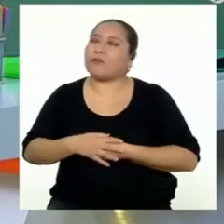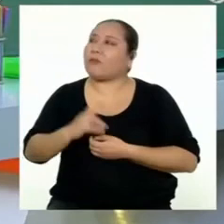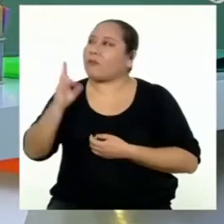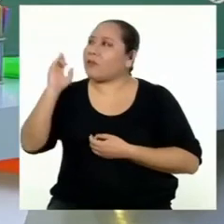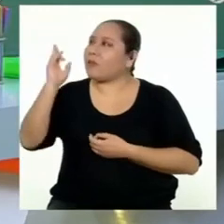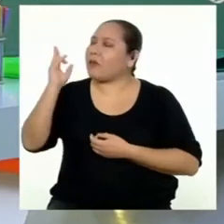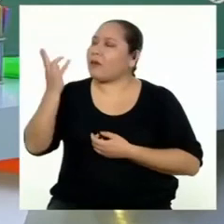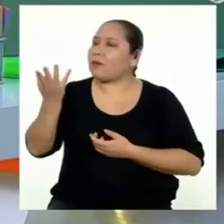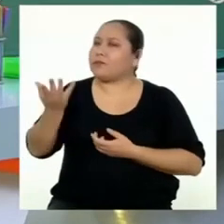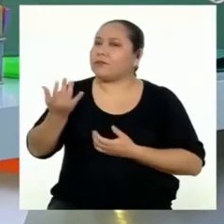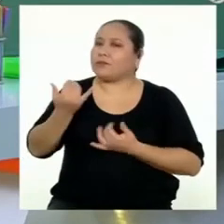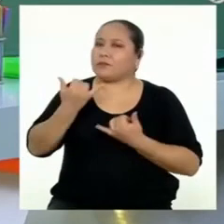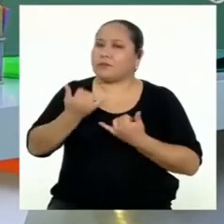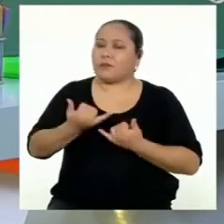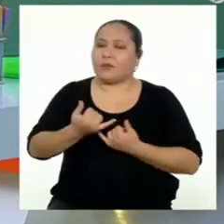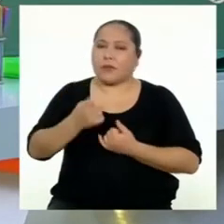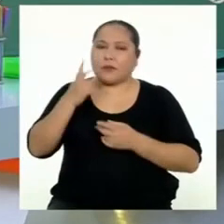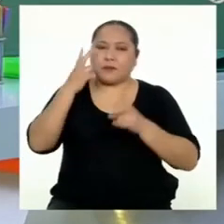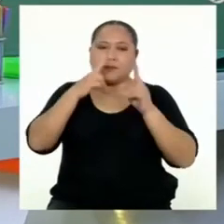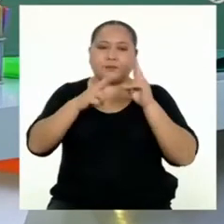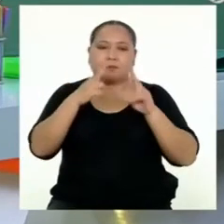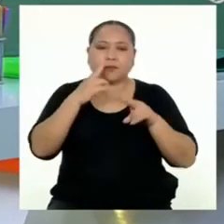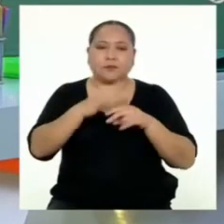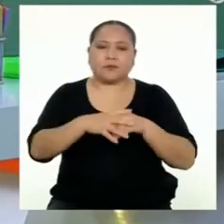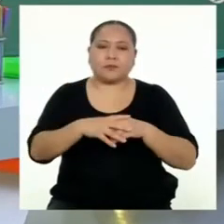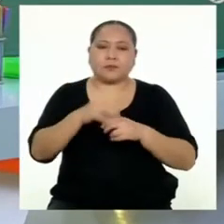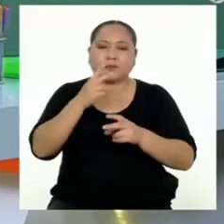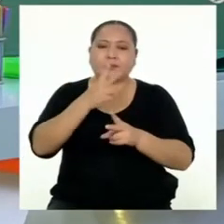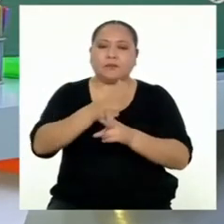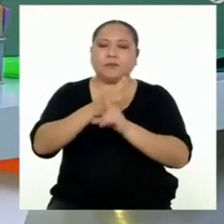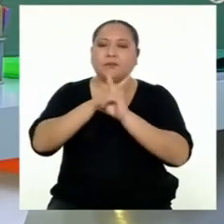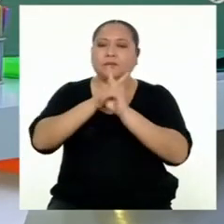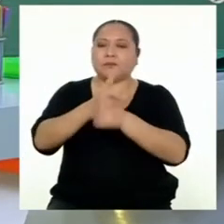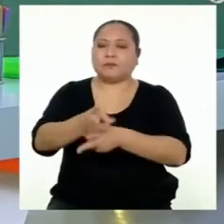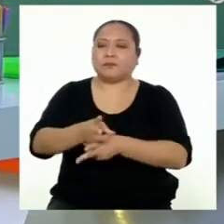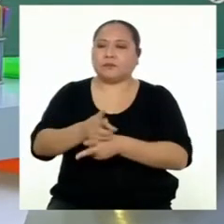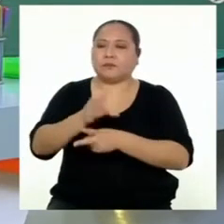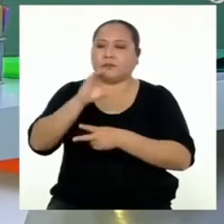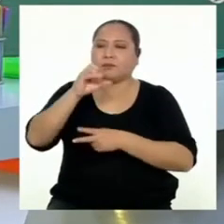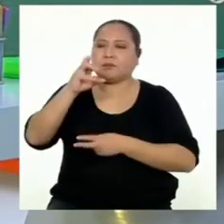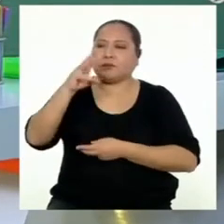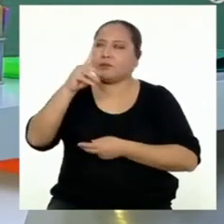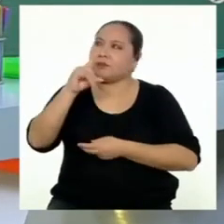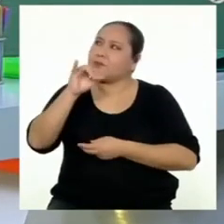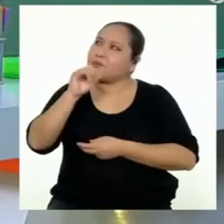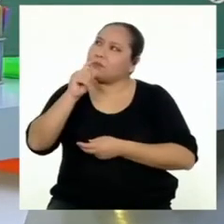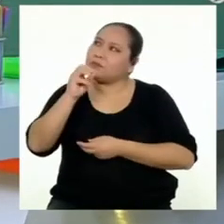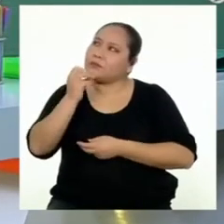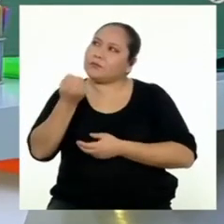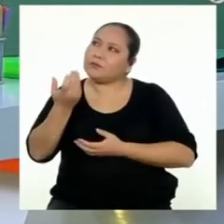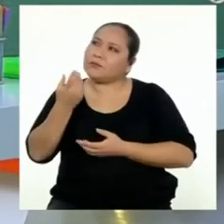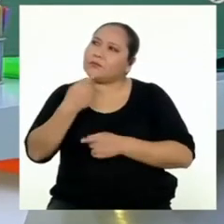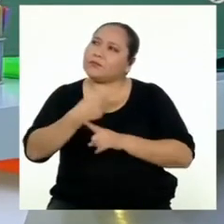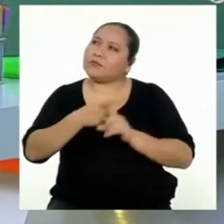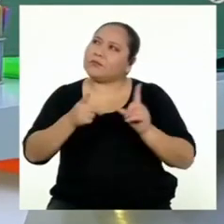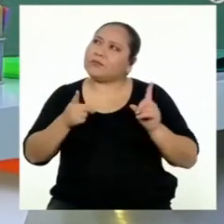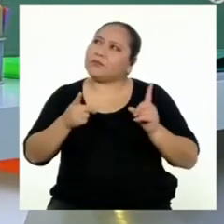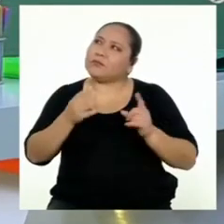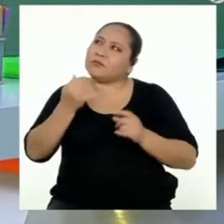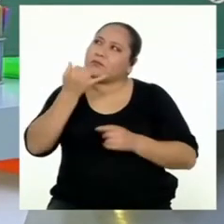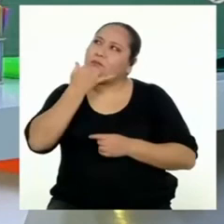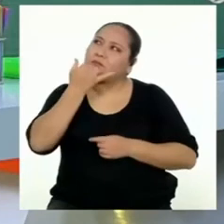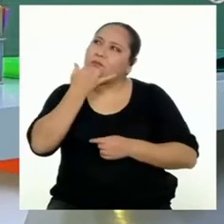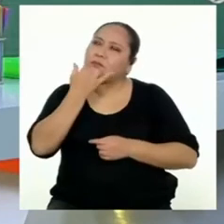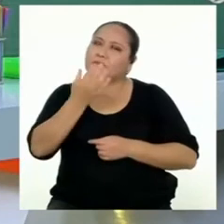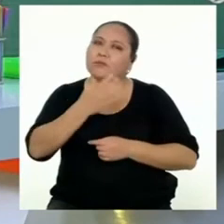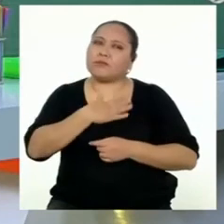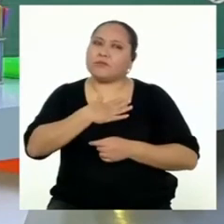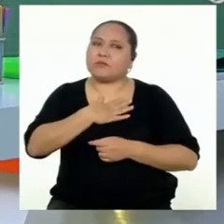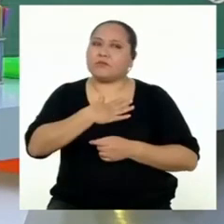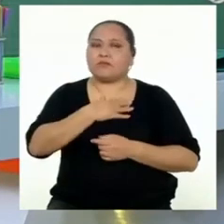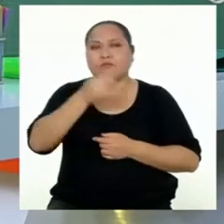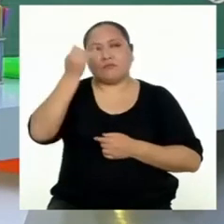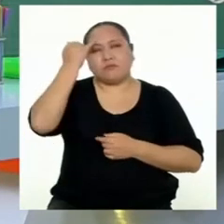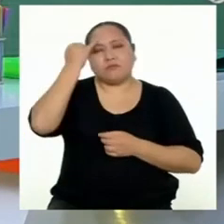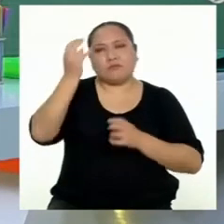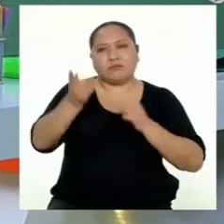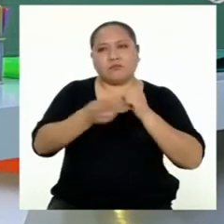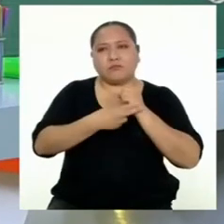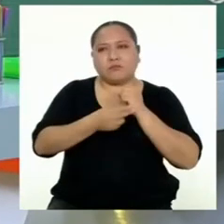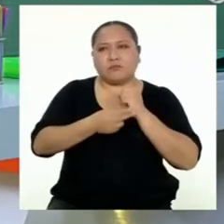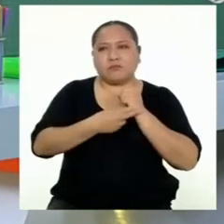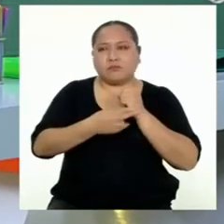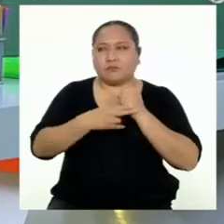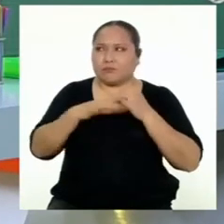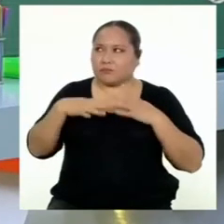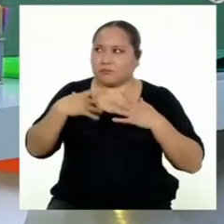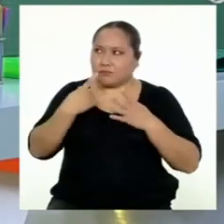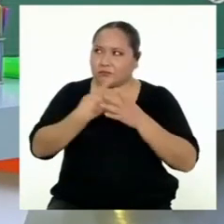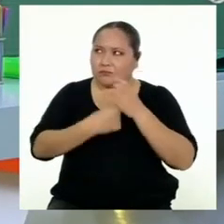Profesora, hasta ahora hemos hablado de préstamos y créditos. Pero, ¿qué pasa si mi intención es ahorrar? ¿Puedo